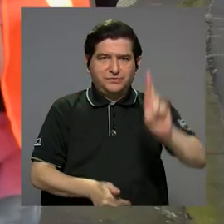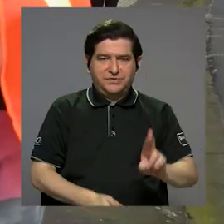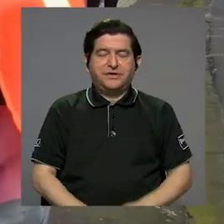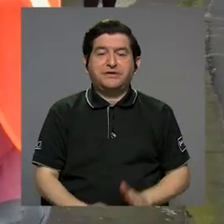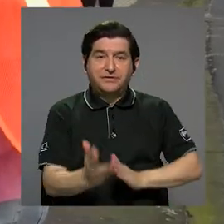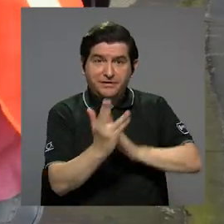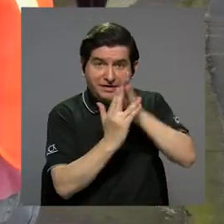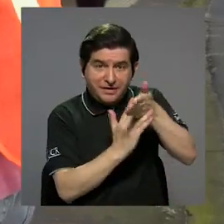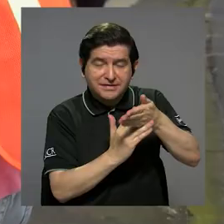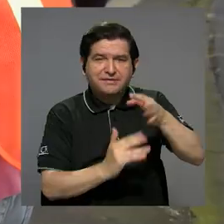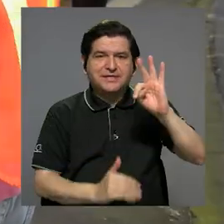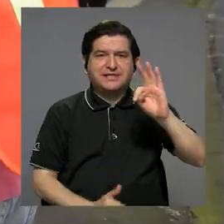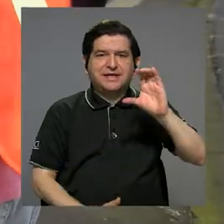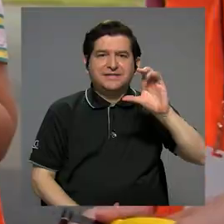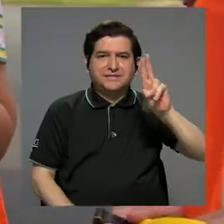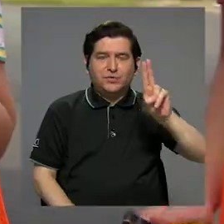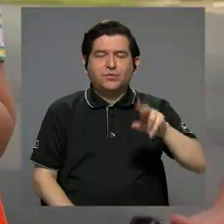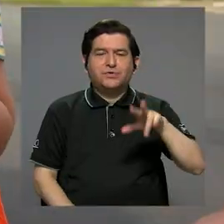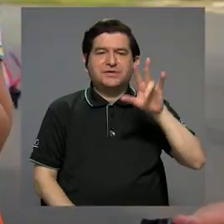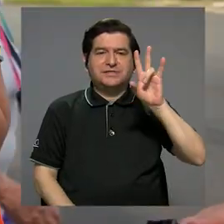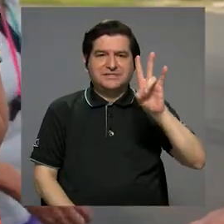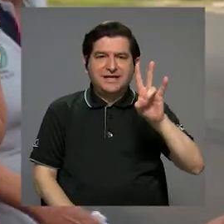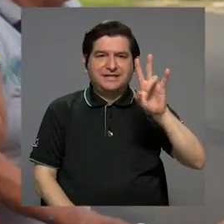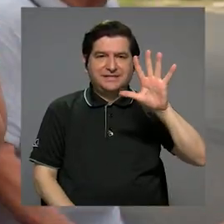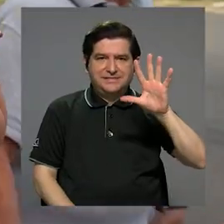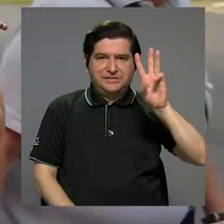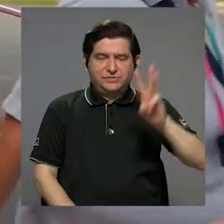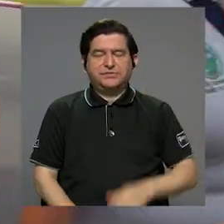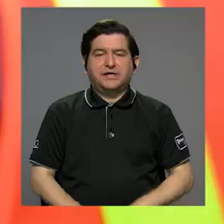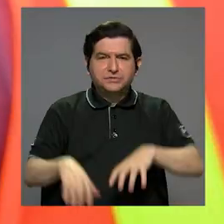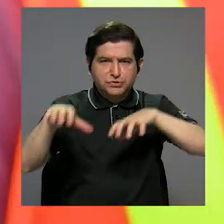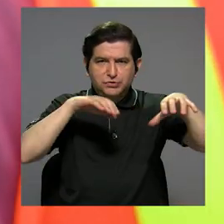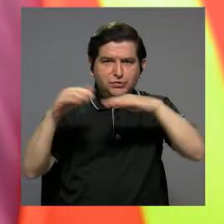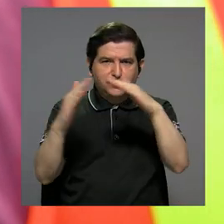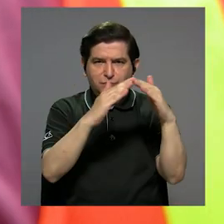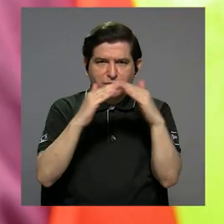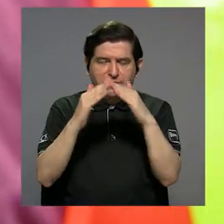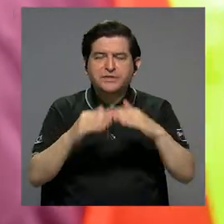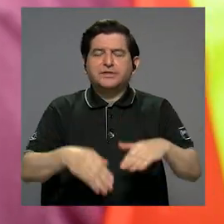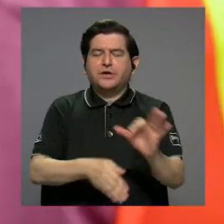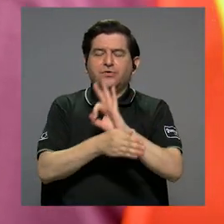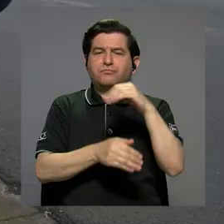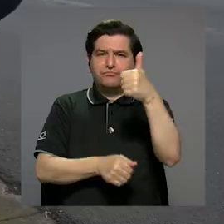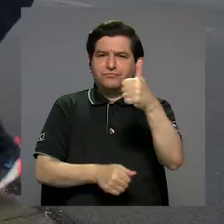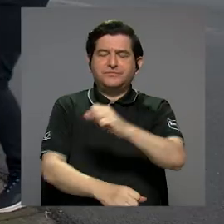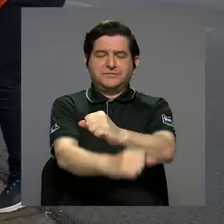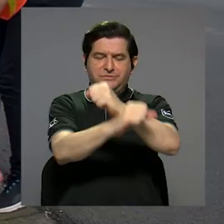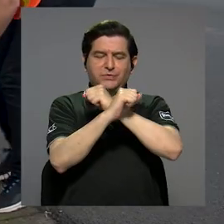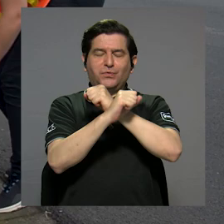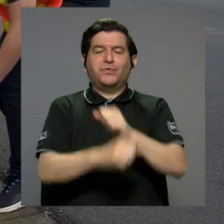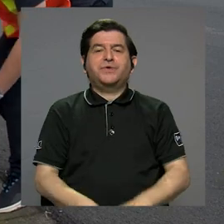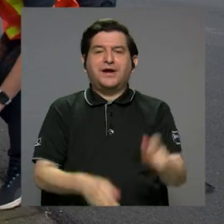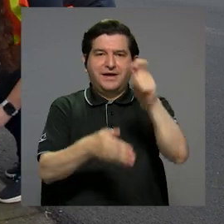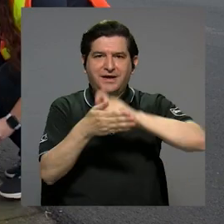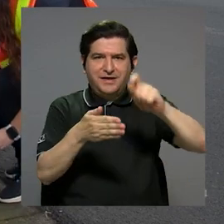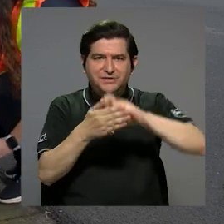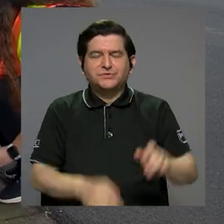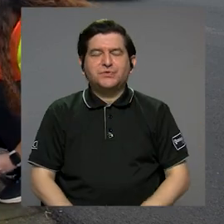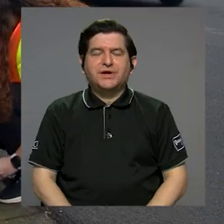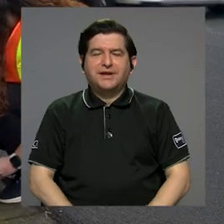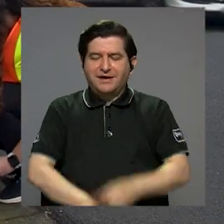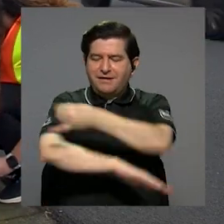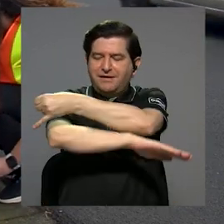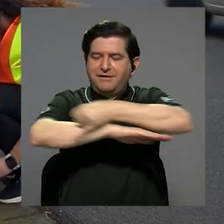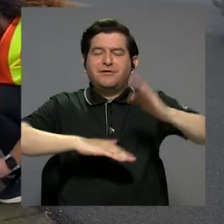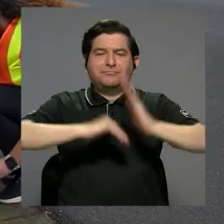UCR a través del TCU 756, Movilidad Urbana Eficiente y Segura, de la Escuela de